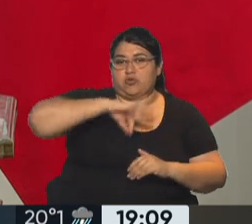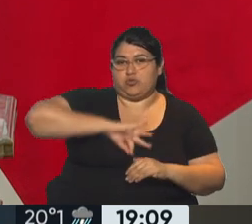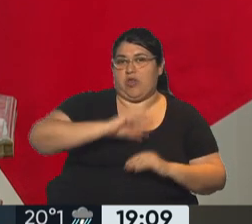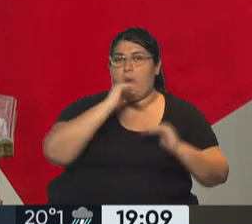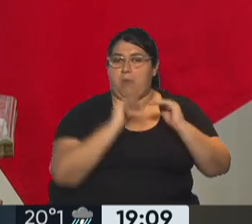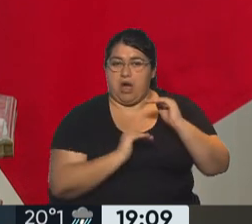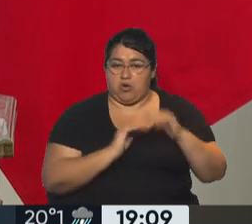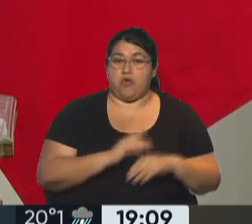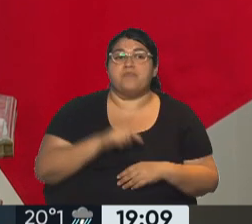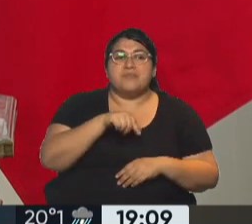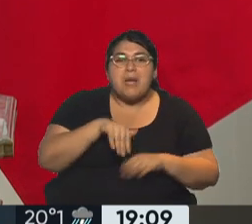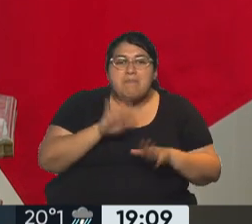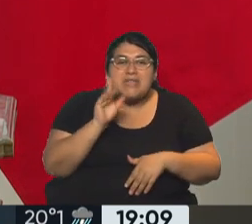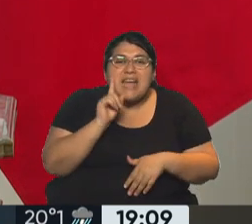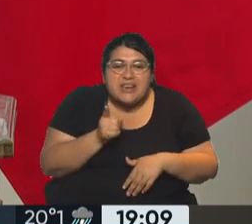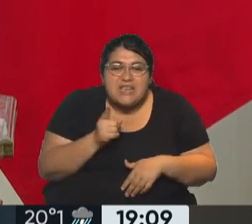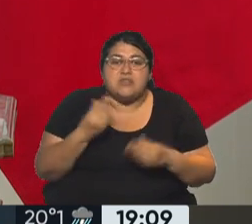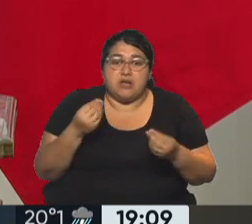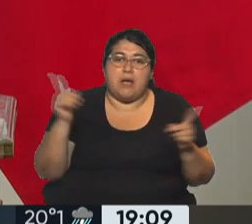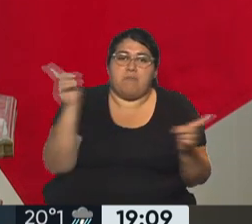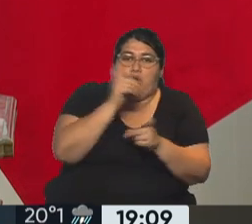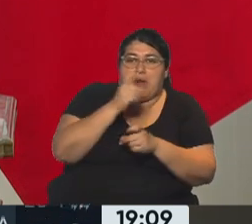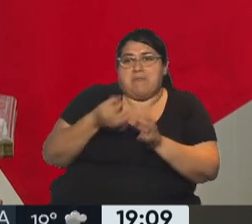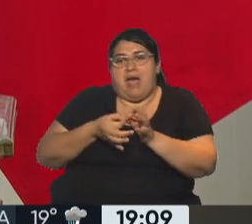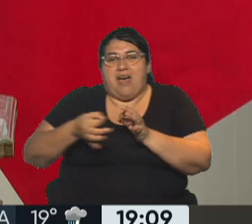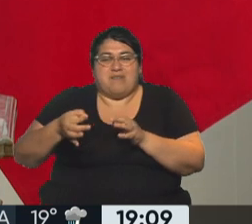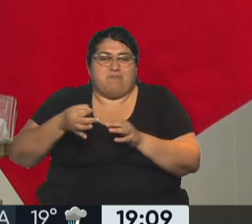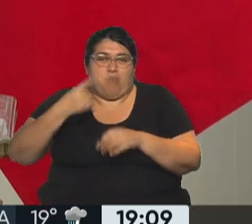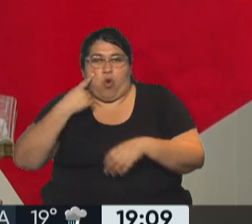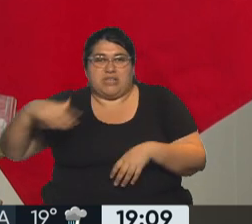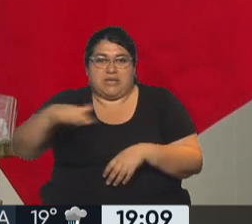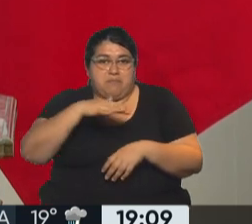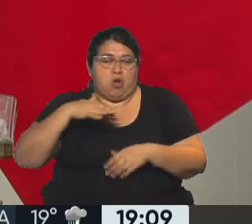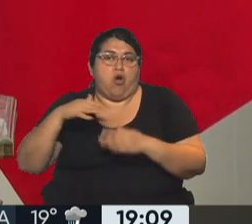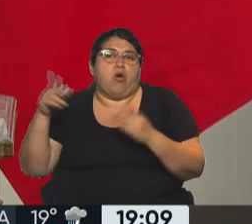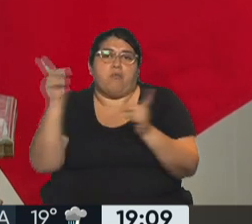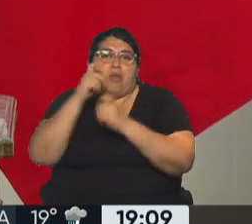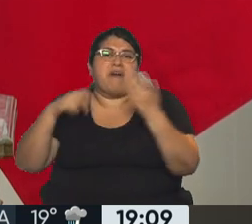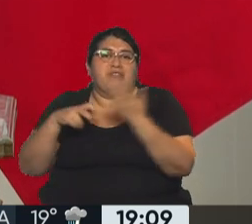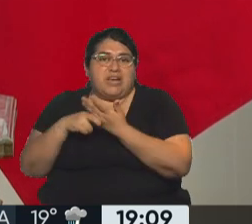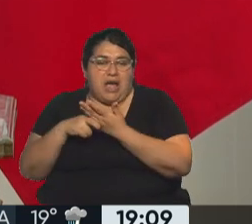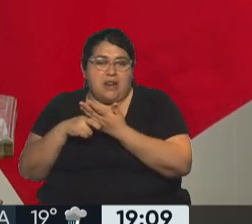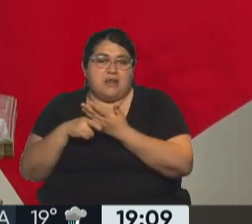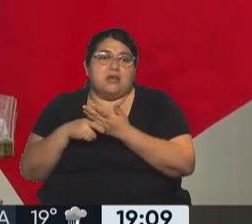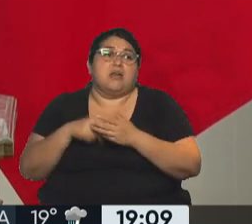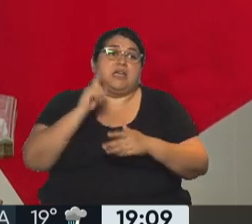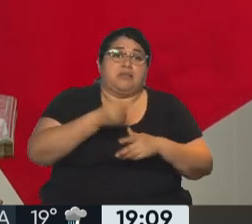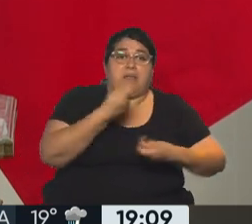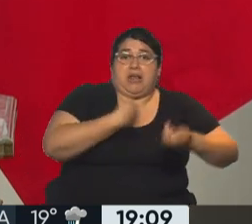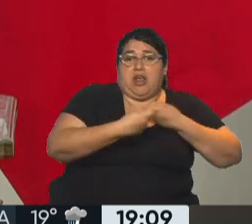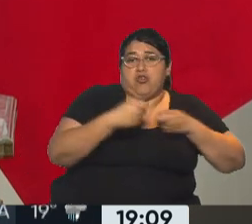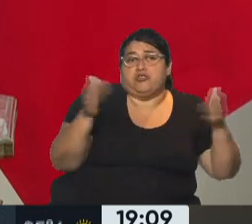caso es generar un problema fiscal en los municipios y generar un problema también en muchos pequeños comercios